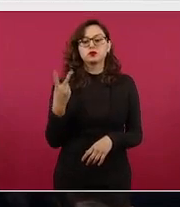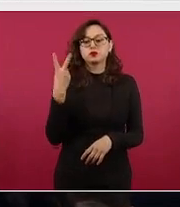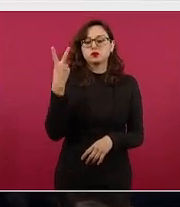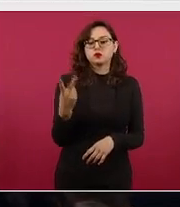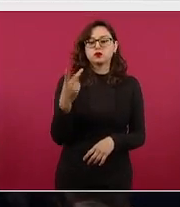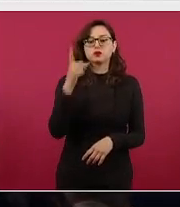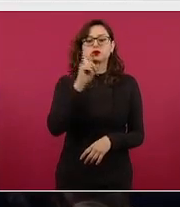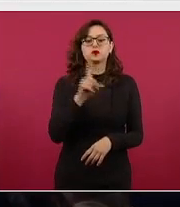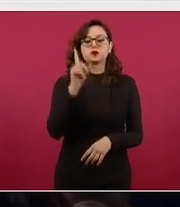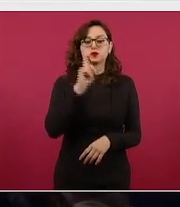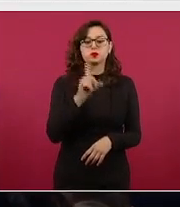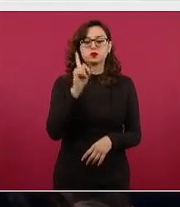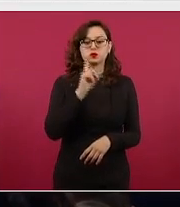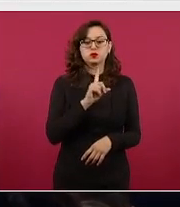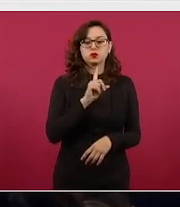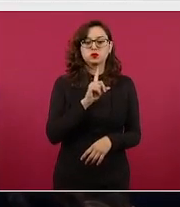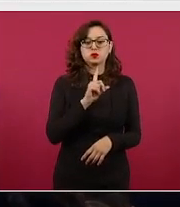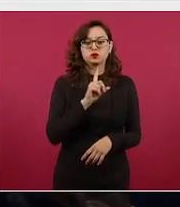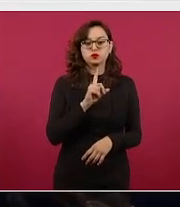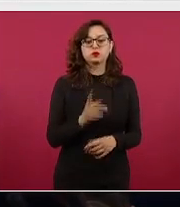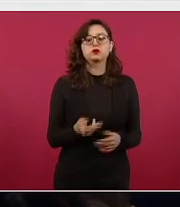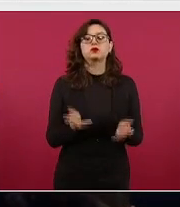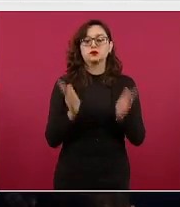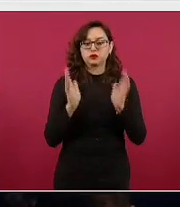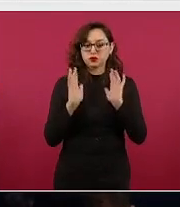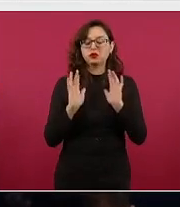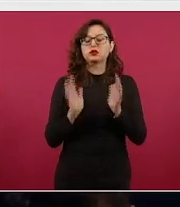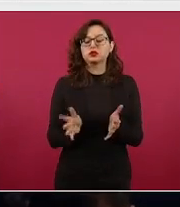ya hay